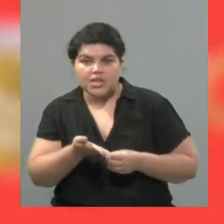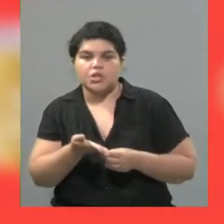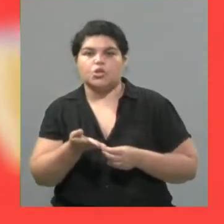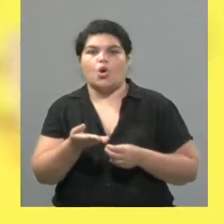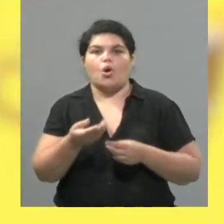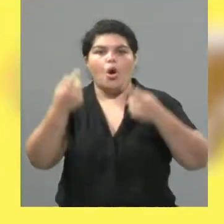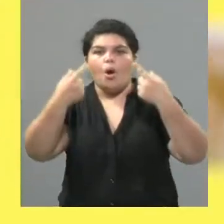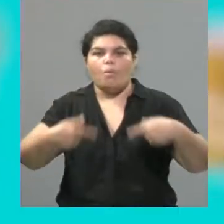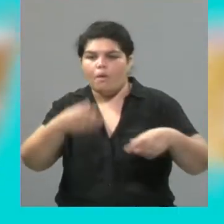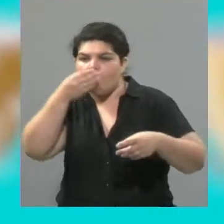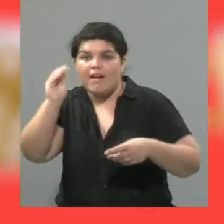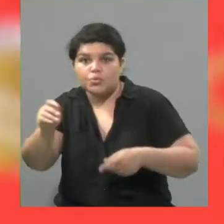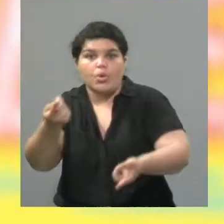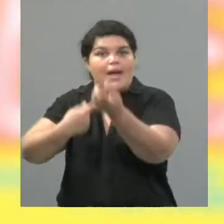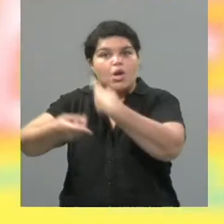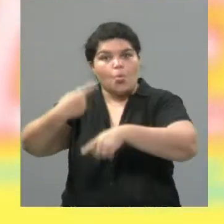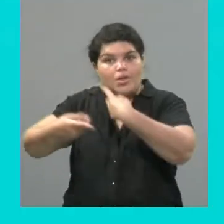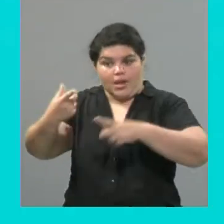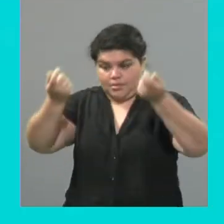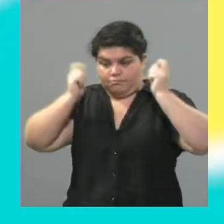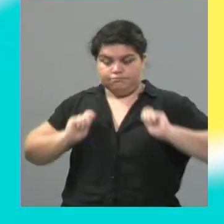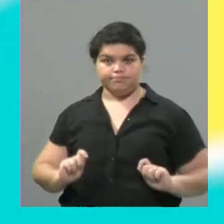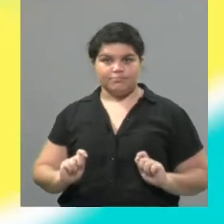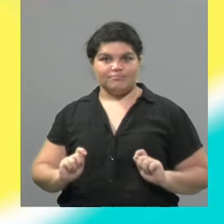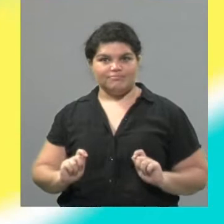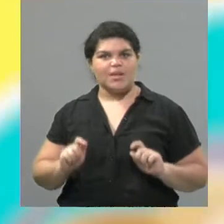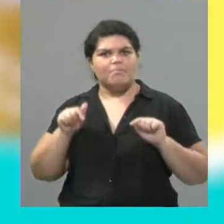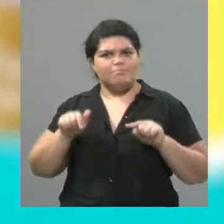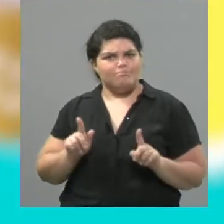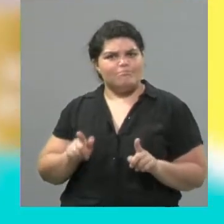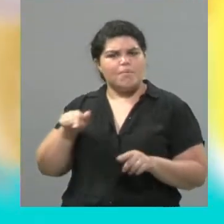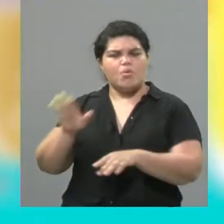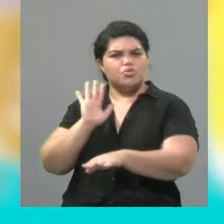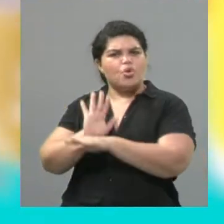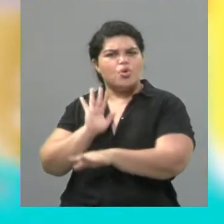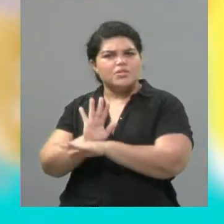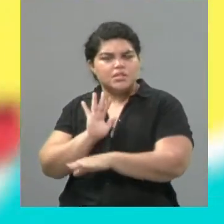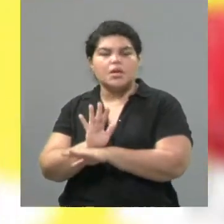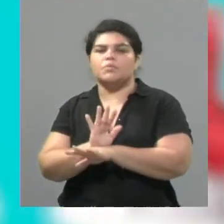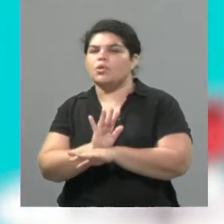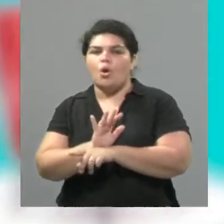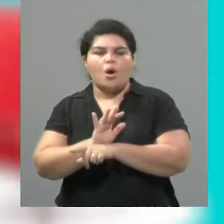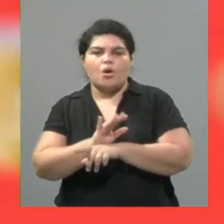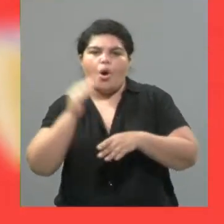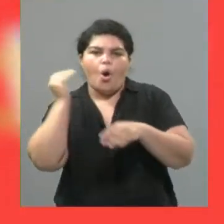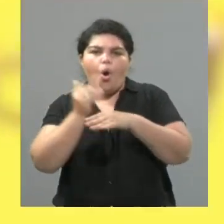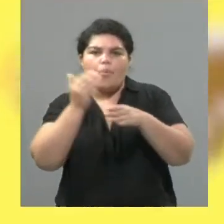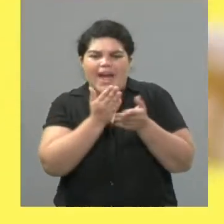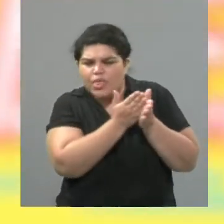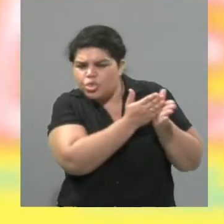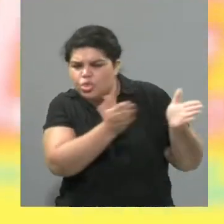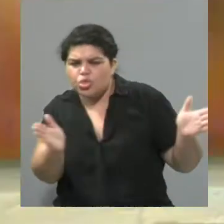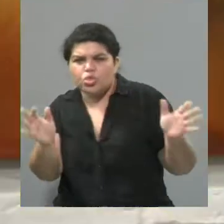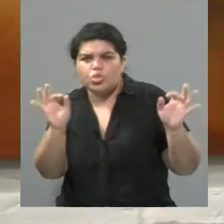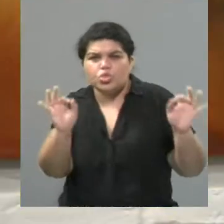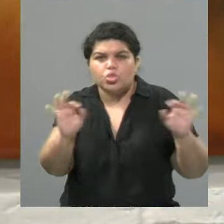biodegradables, la verdad que es un concepto que aplica en cada detalle de la obra. Sí, teniendo en cuenta que la